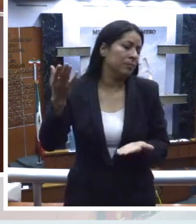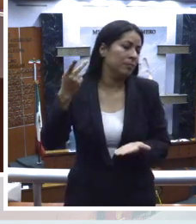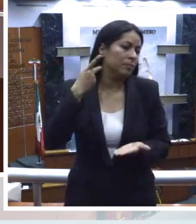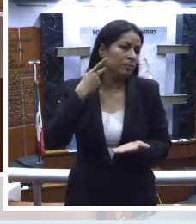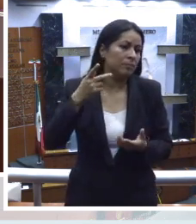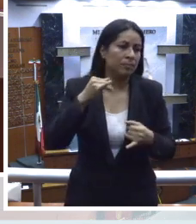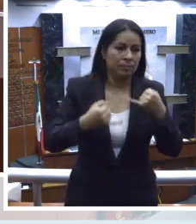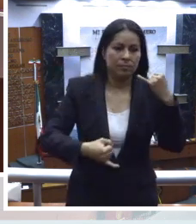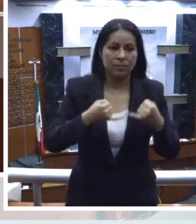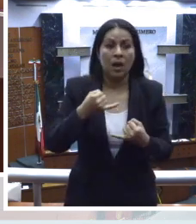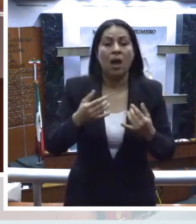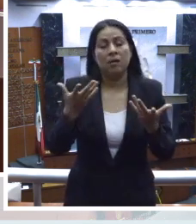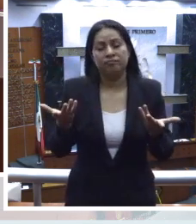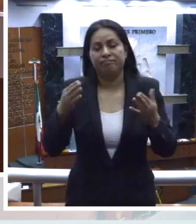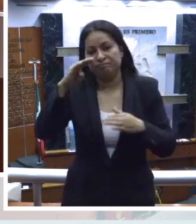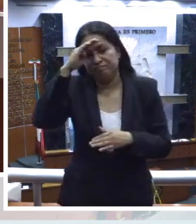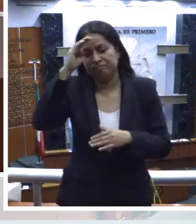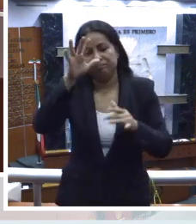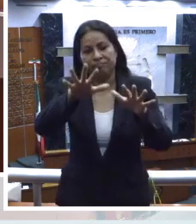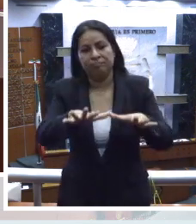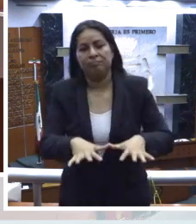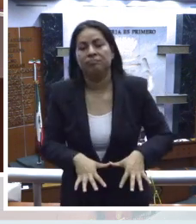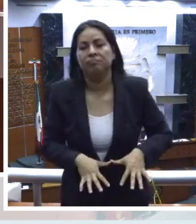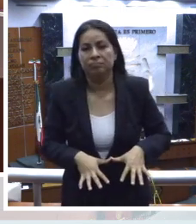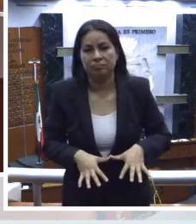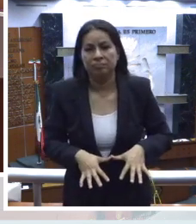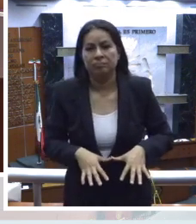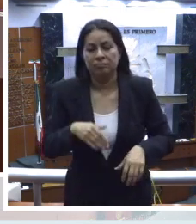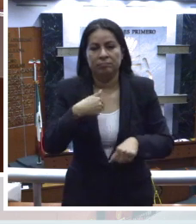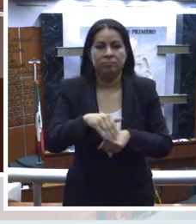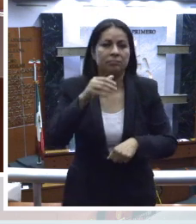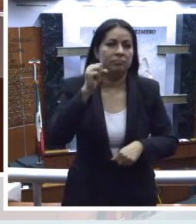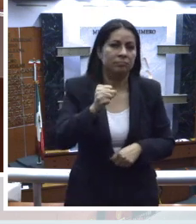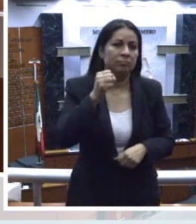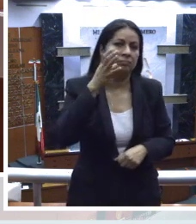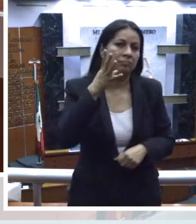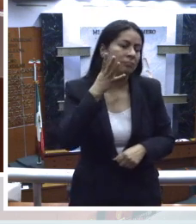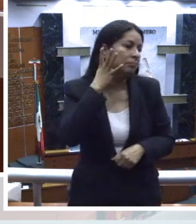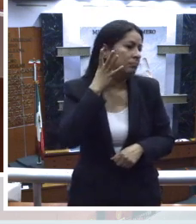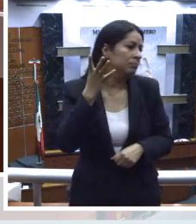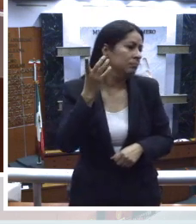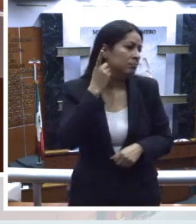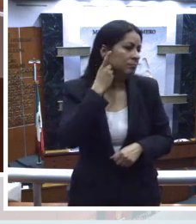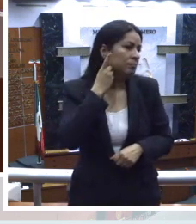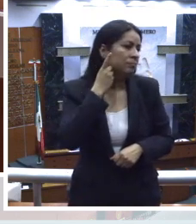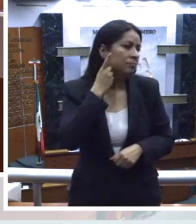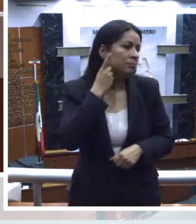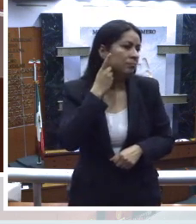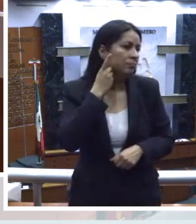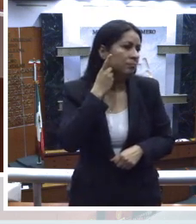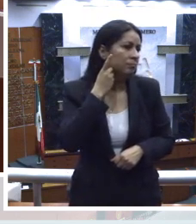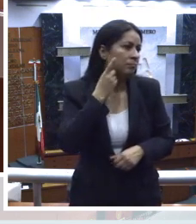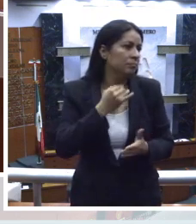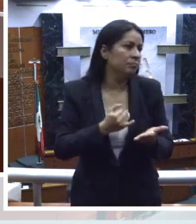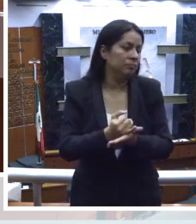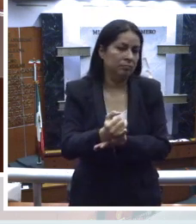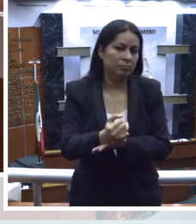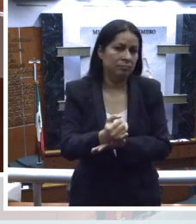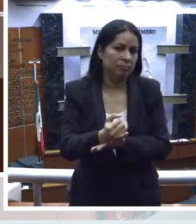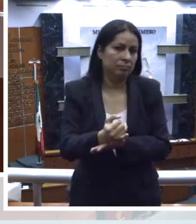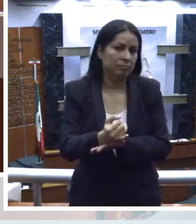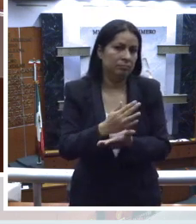Jurídicos somete a la consideración del pleno de la 64ta legislatura el siguiente dictamen